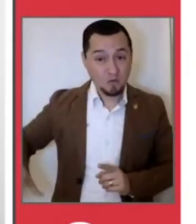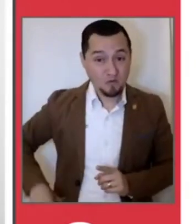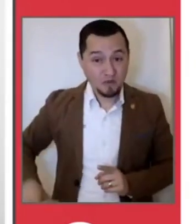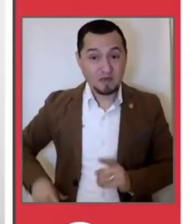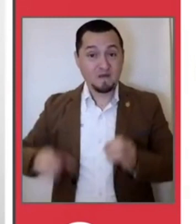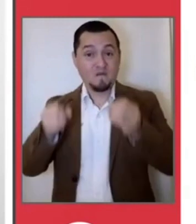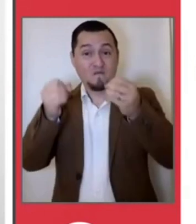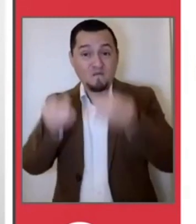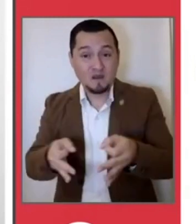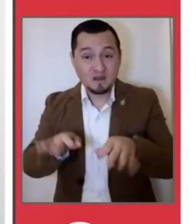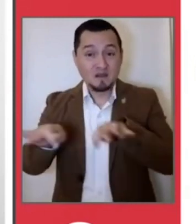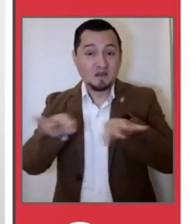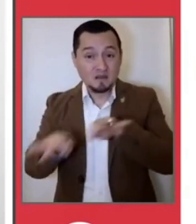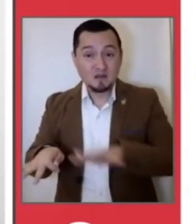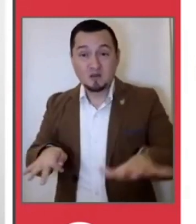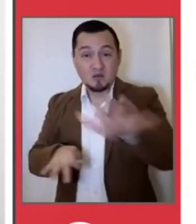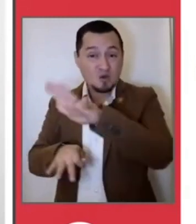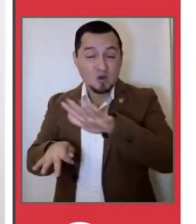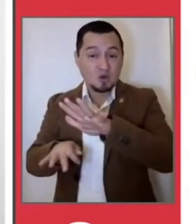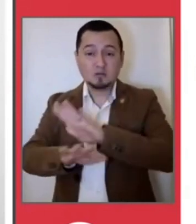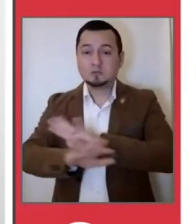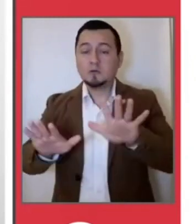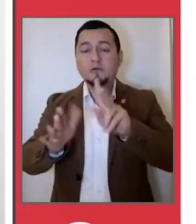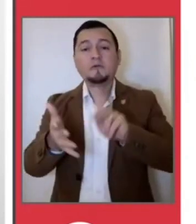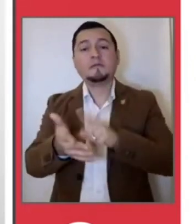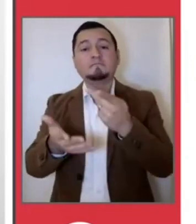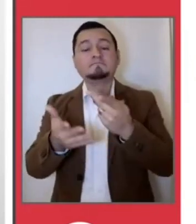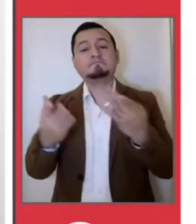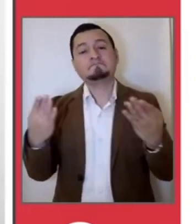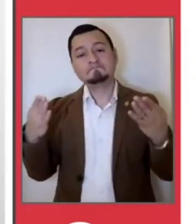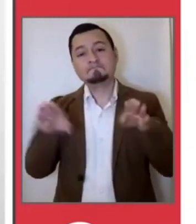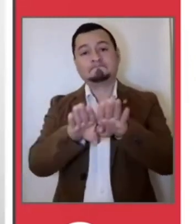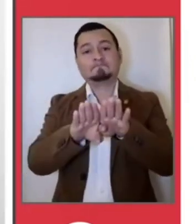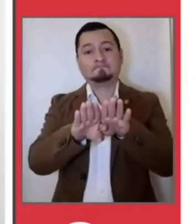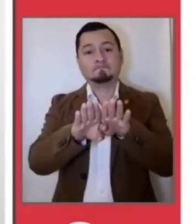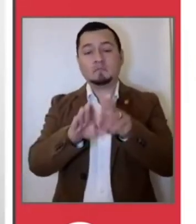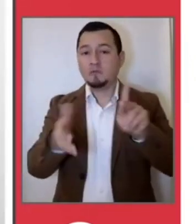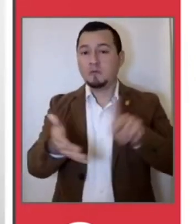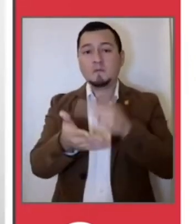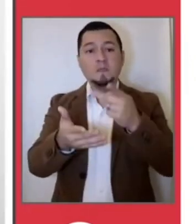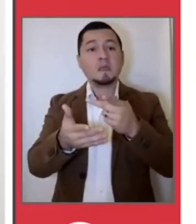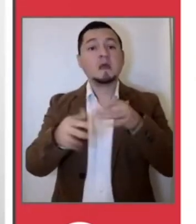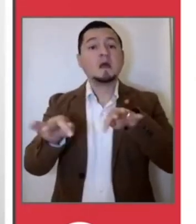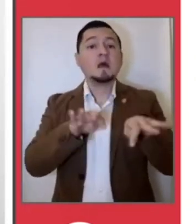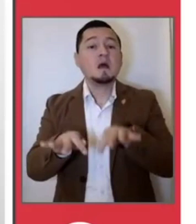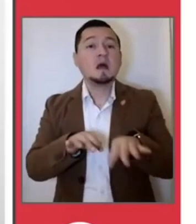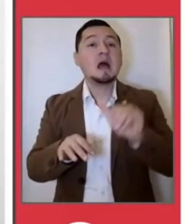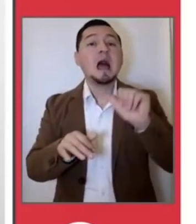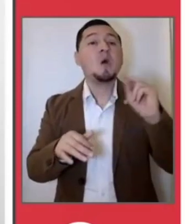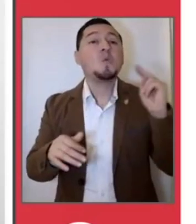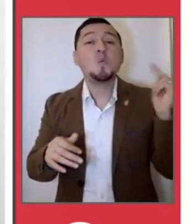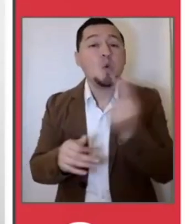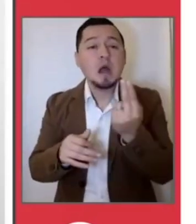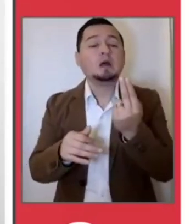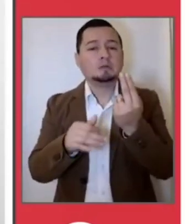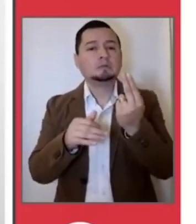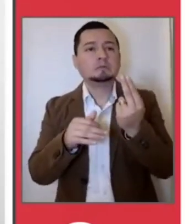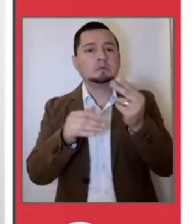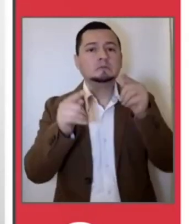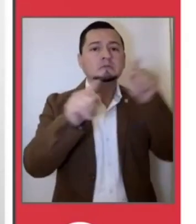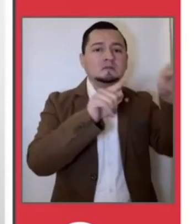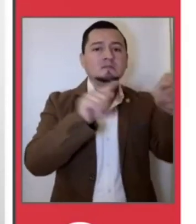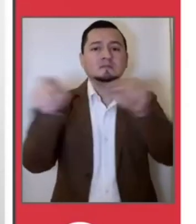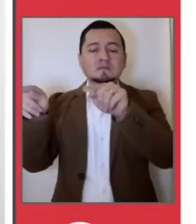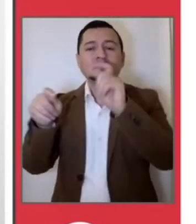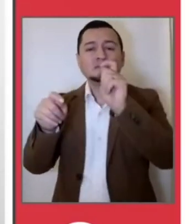las oficinas corporativas y los servicios profesionales estarán trabajando desde casa, salvo aquellos casos que sean indispensables en